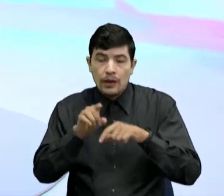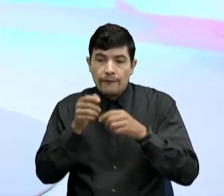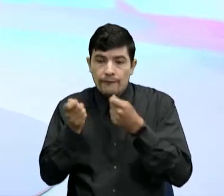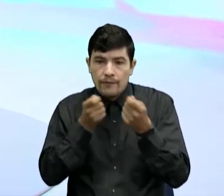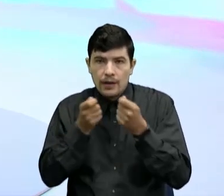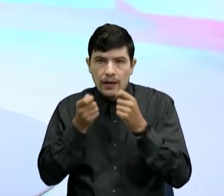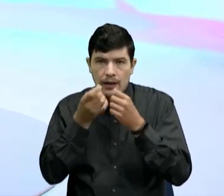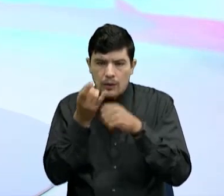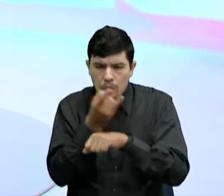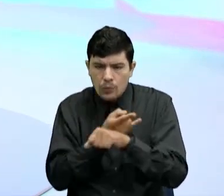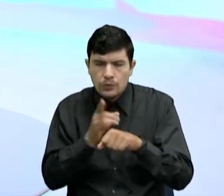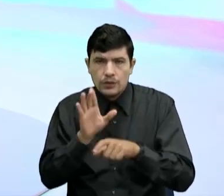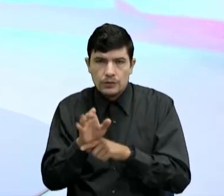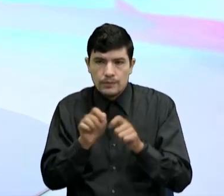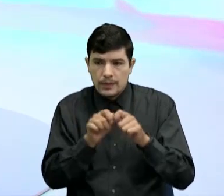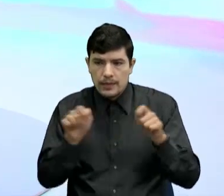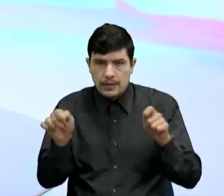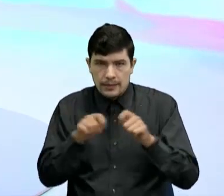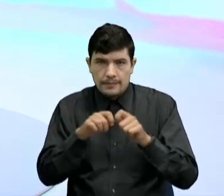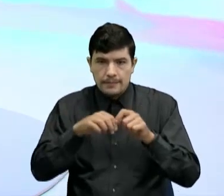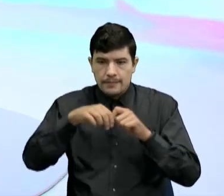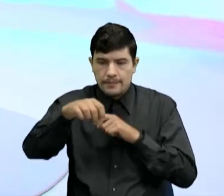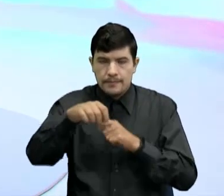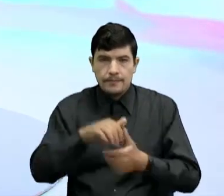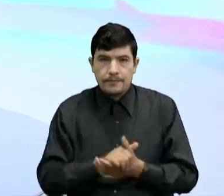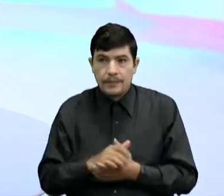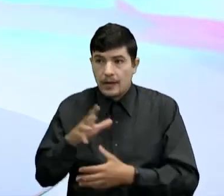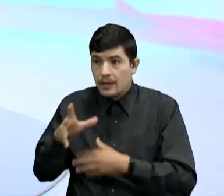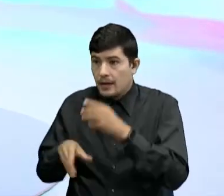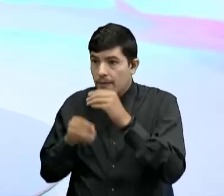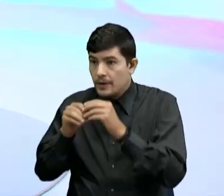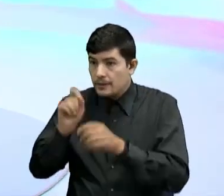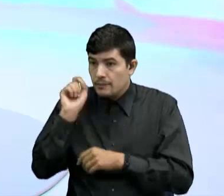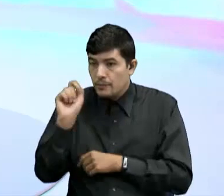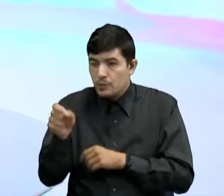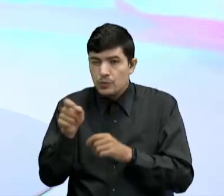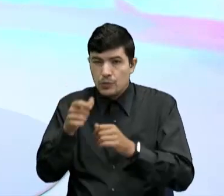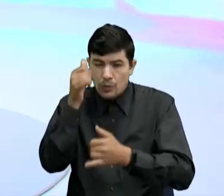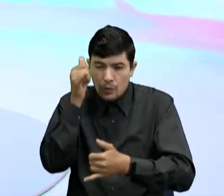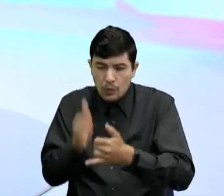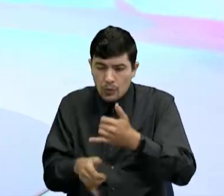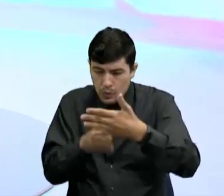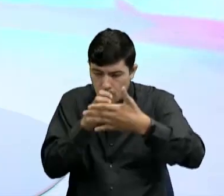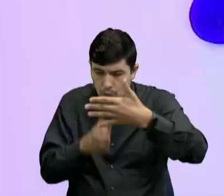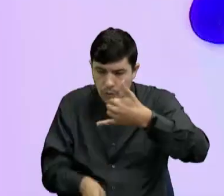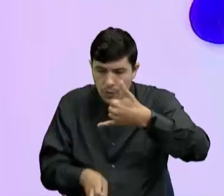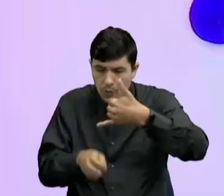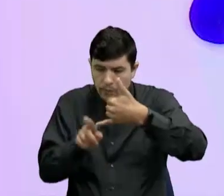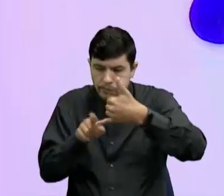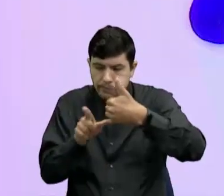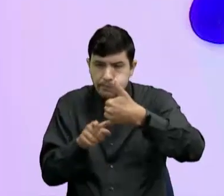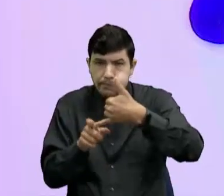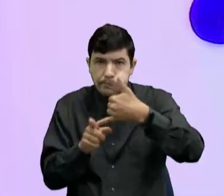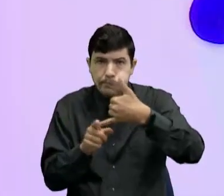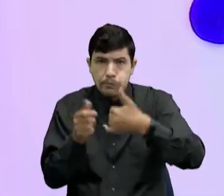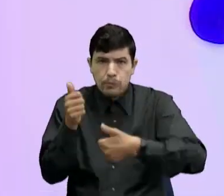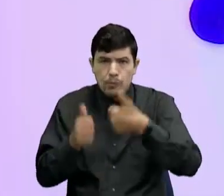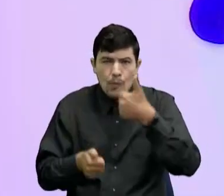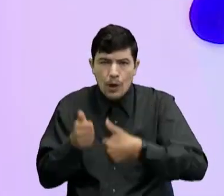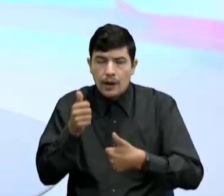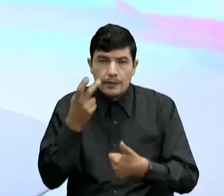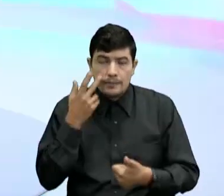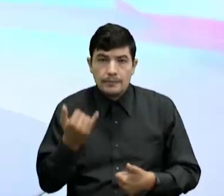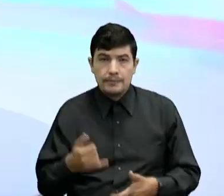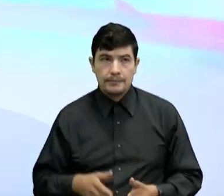utilizan Para estas mediciones Astronómicas Y el punto extremo Sería la latitud sur La latitud sur ¿Qué